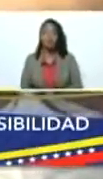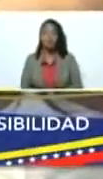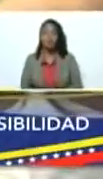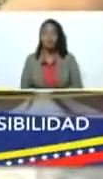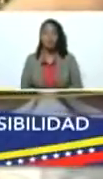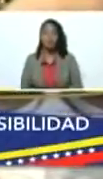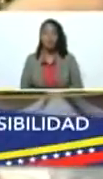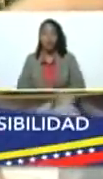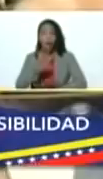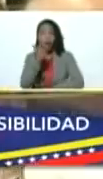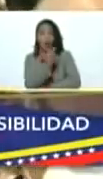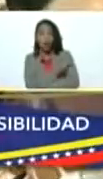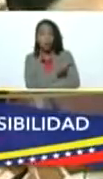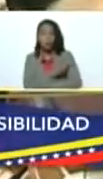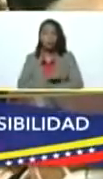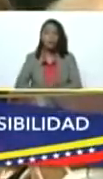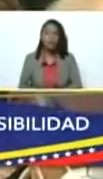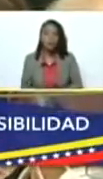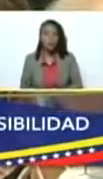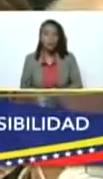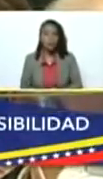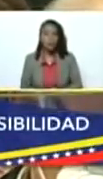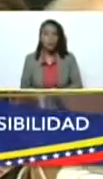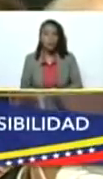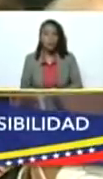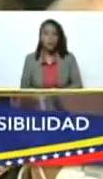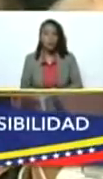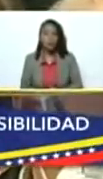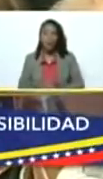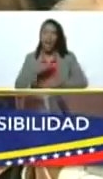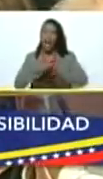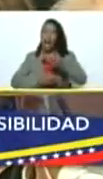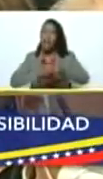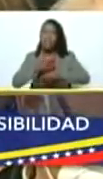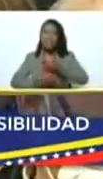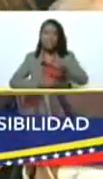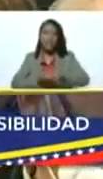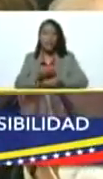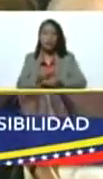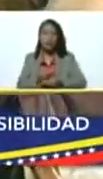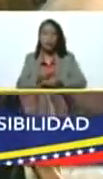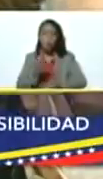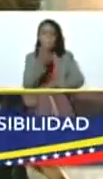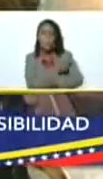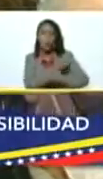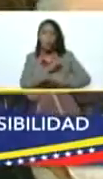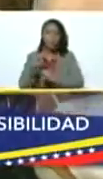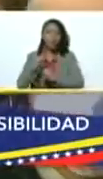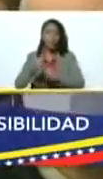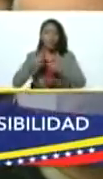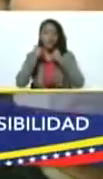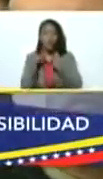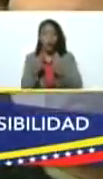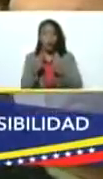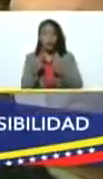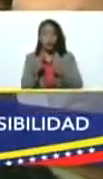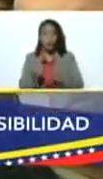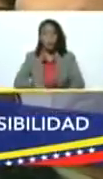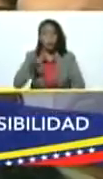La vacunación va generando una inmunidad poderosa, colectiva.